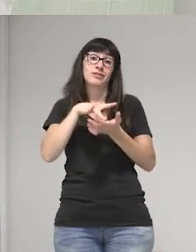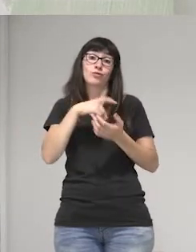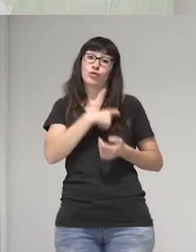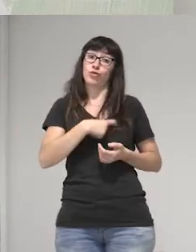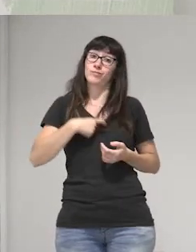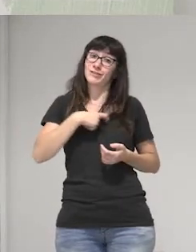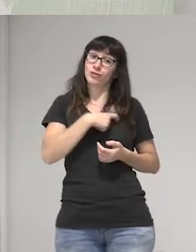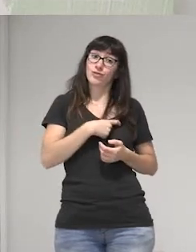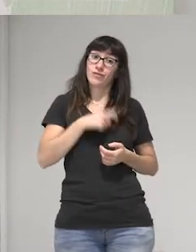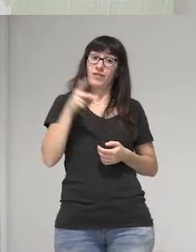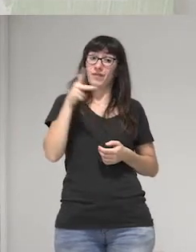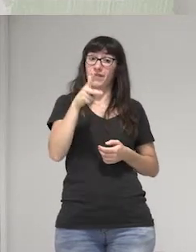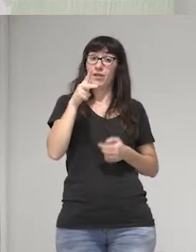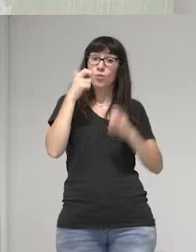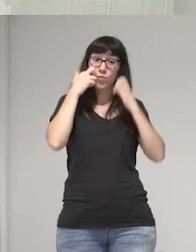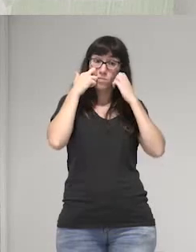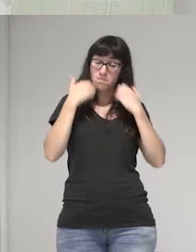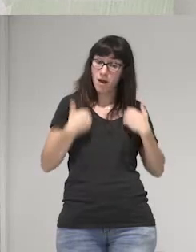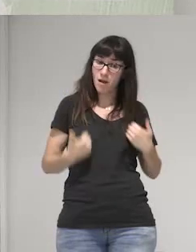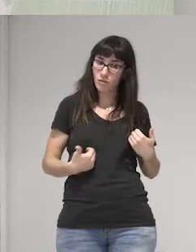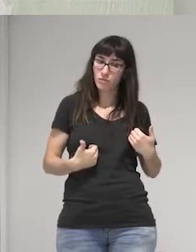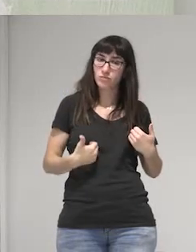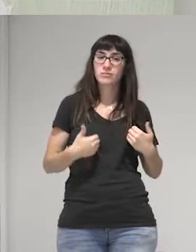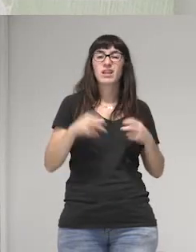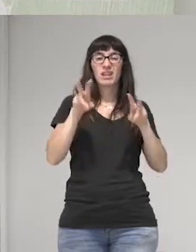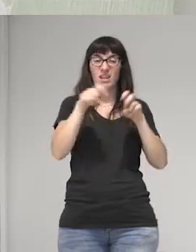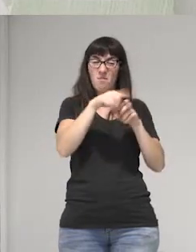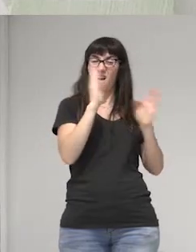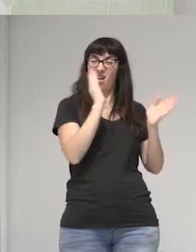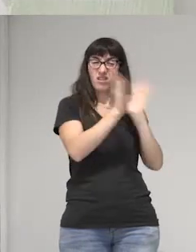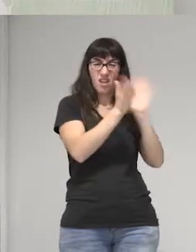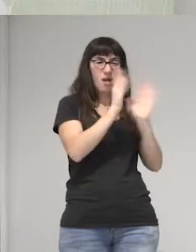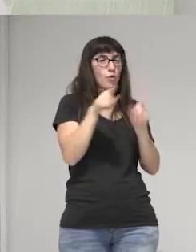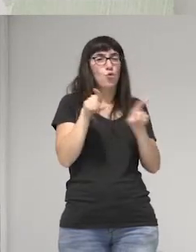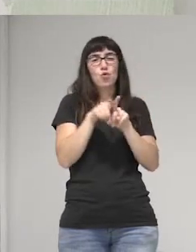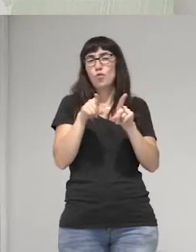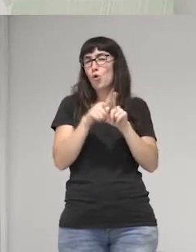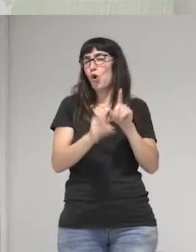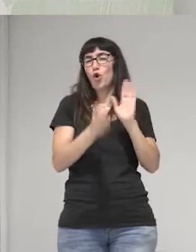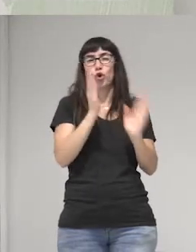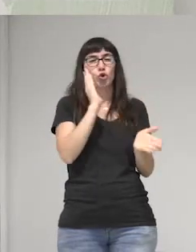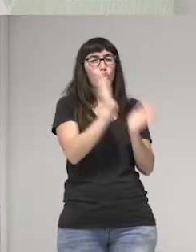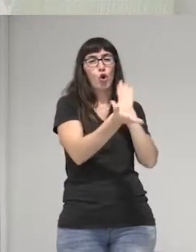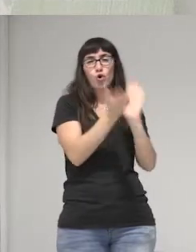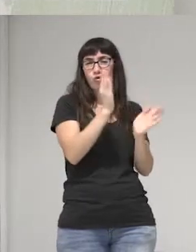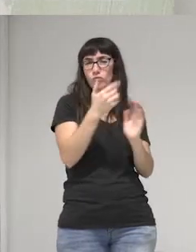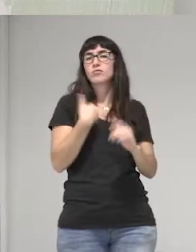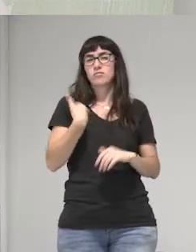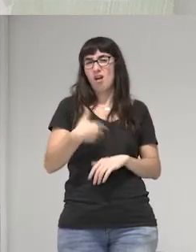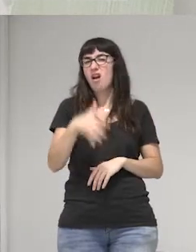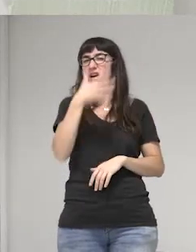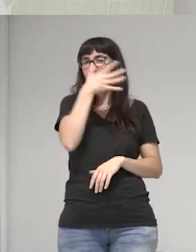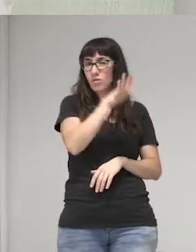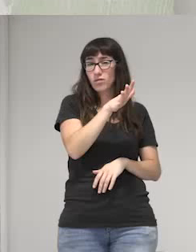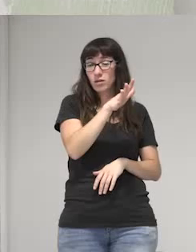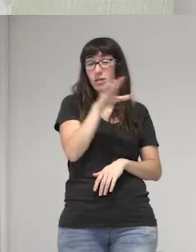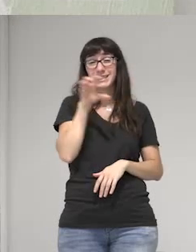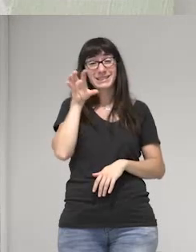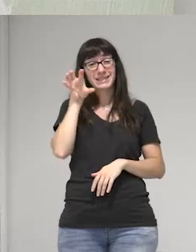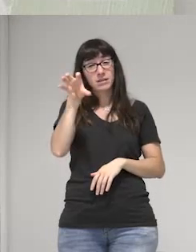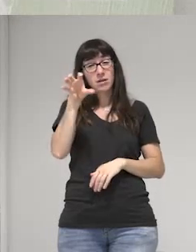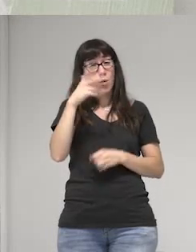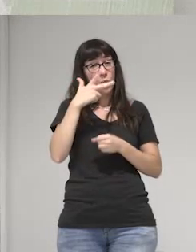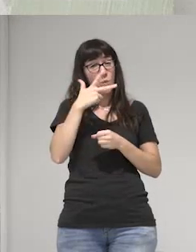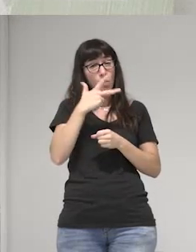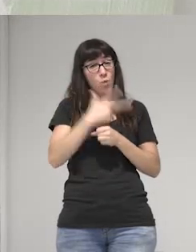Humanos he denunciado también que ese tipo de terapias son torturas y que el Estado de Guatemala puede ser